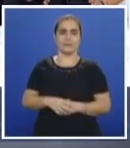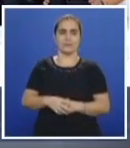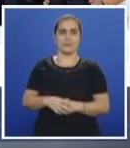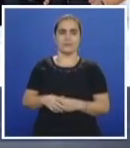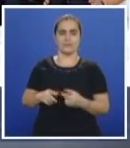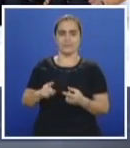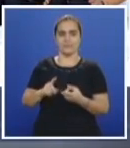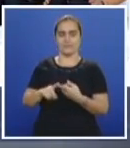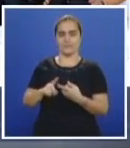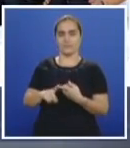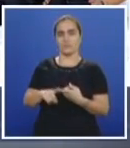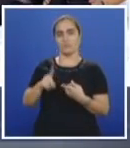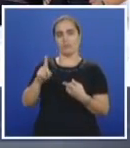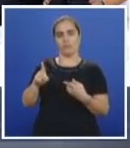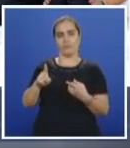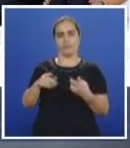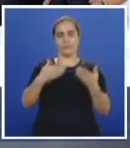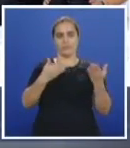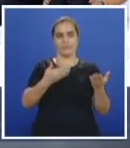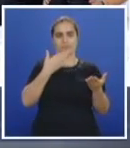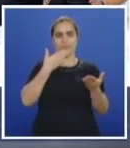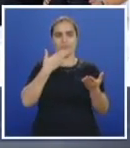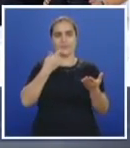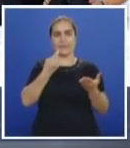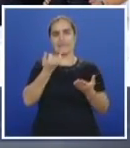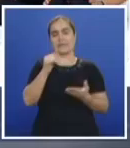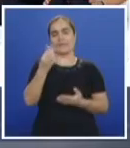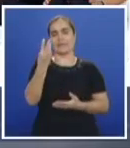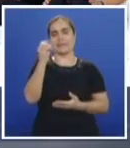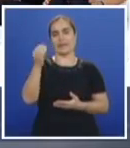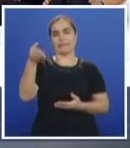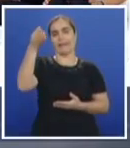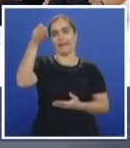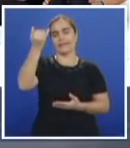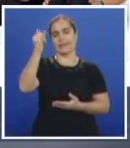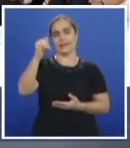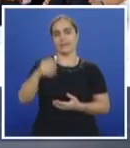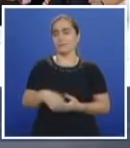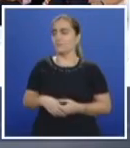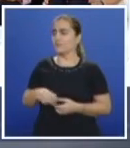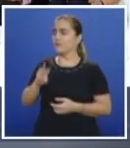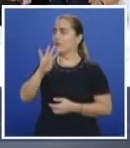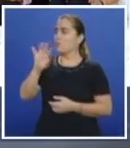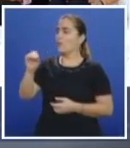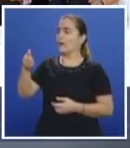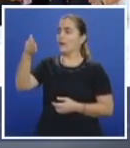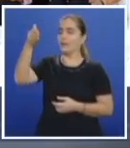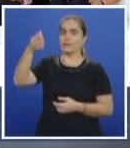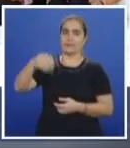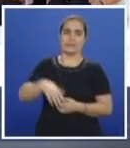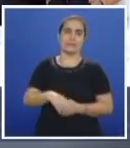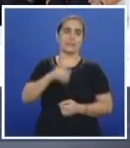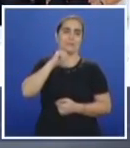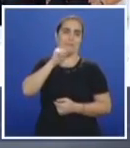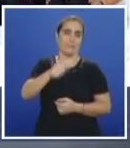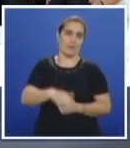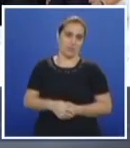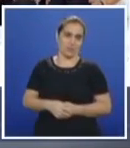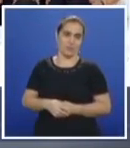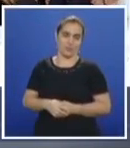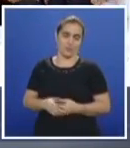como lo hicimos en la promo, muchachas. Anita, bienvenida a los 30. Ay, no, ya me estoy preocupando. Mabel, bienvenida a los 40. Ahí sí que hay que preocuparse,